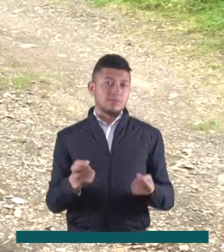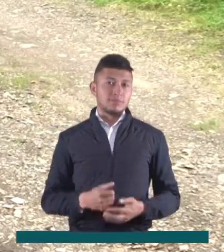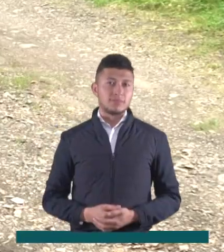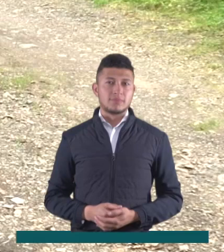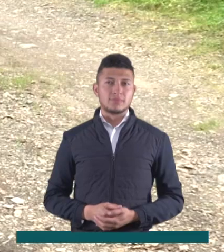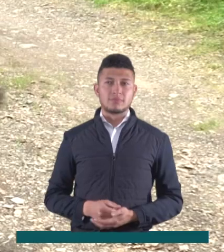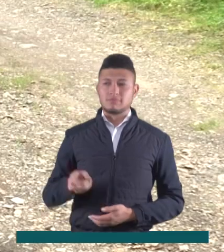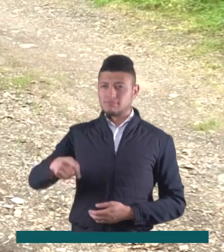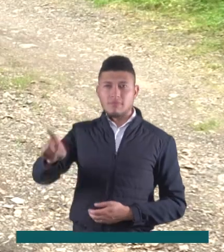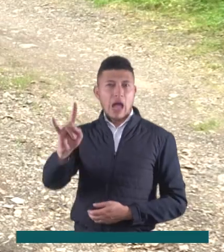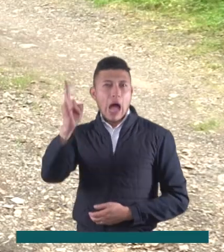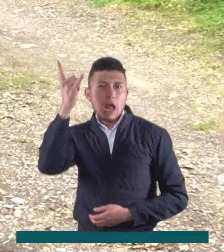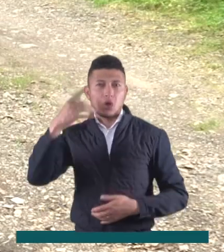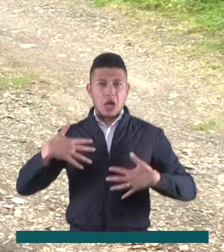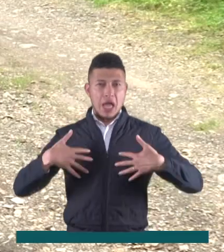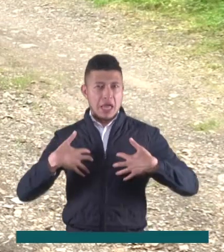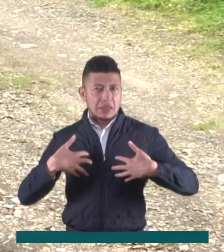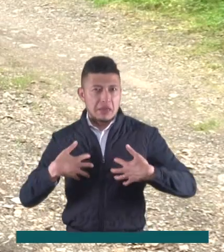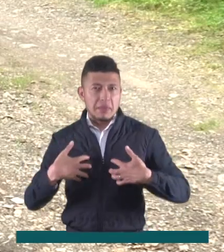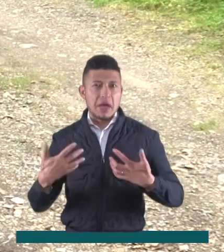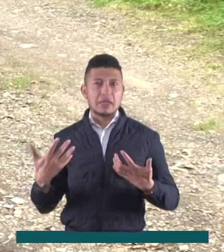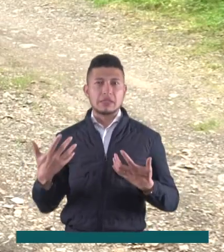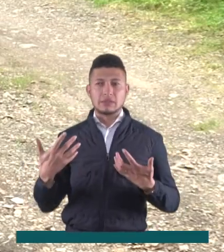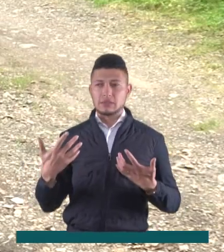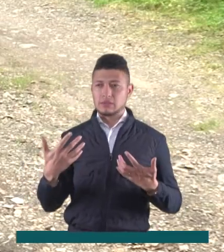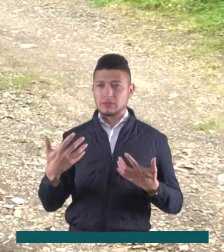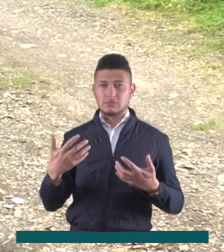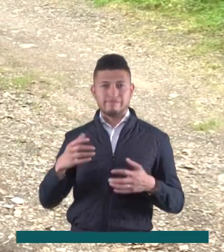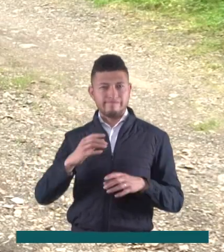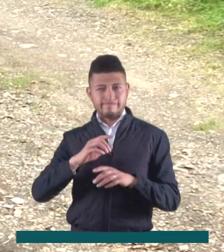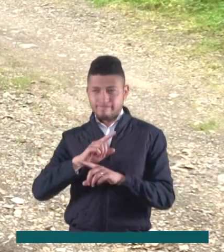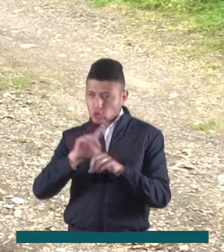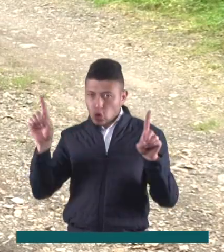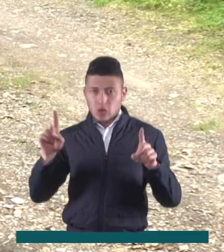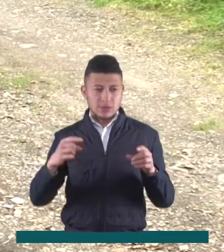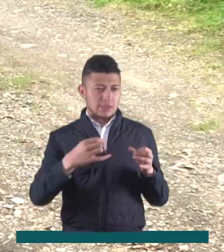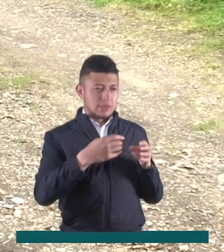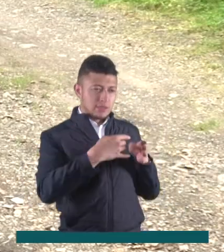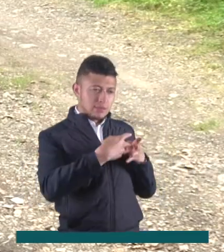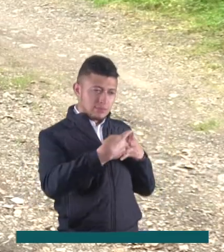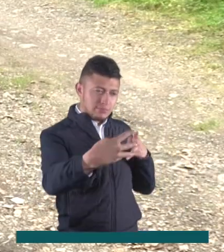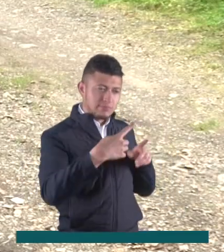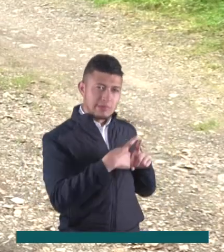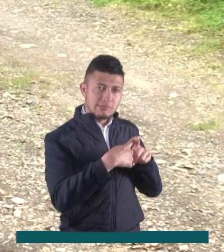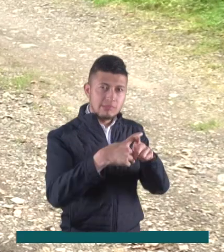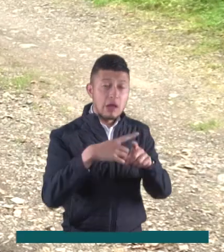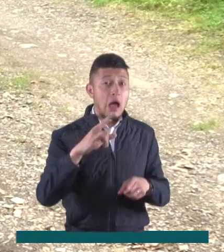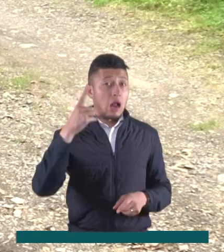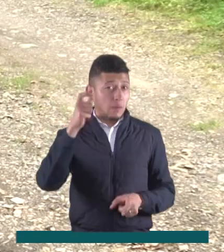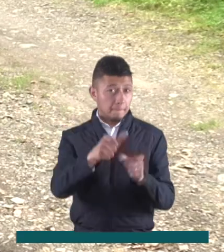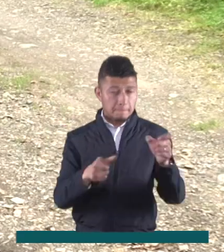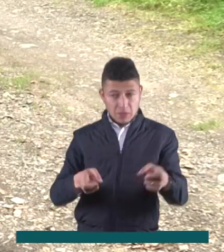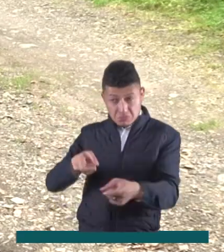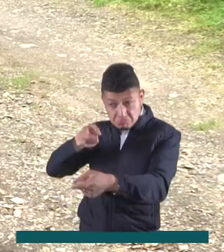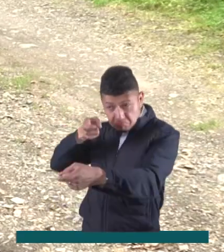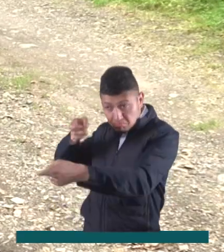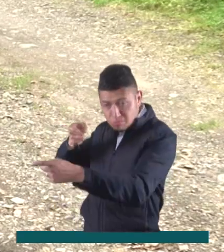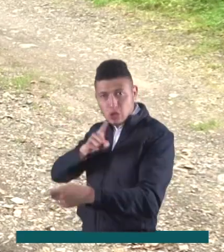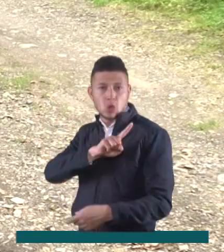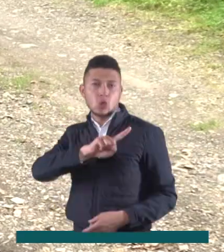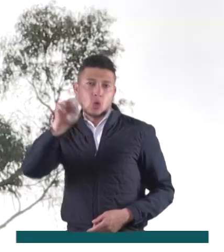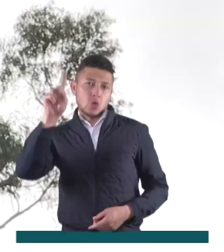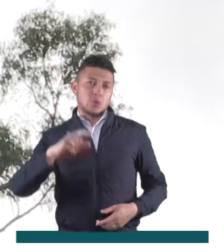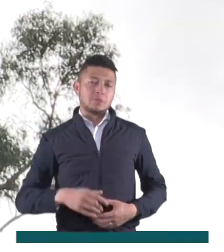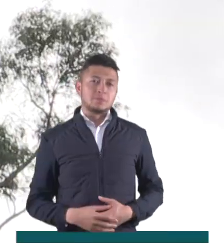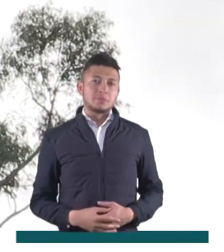Cuidar a que no metan animales, que las cercas estén en perfecto estado que no haya gente por ahí en cacería o así tumbando haciendo